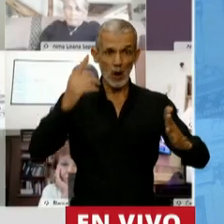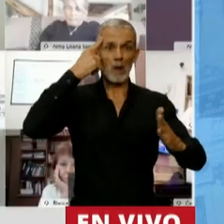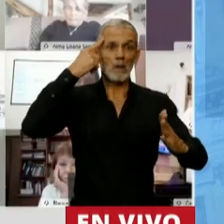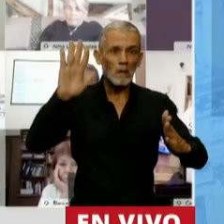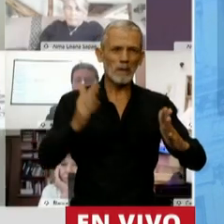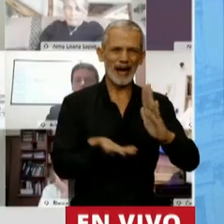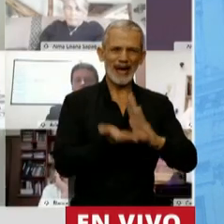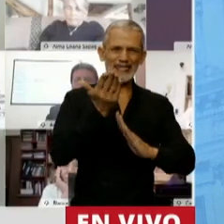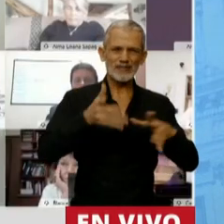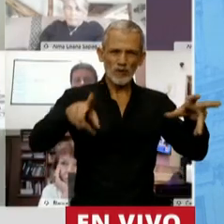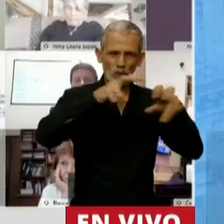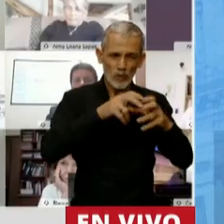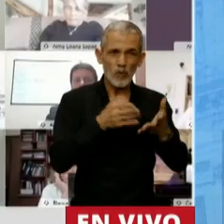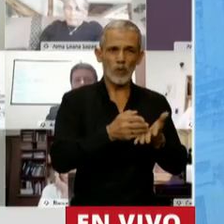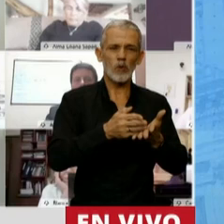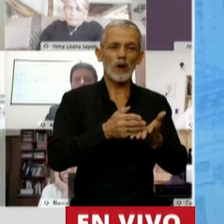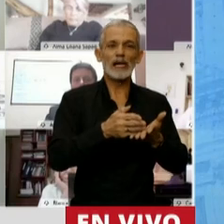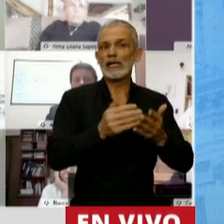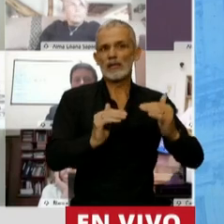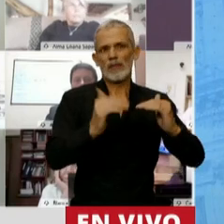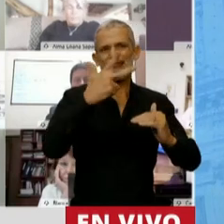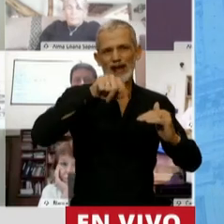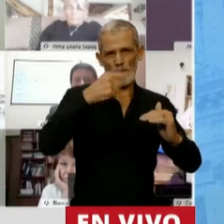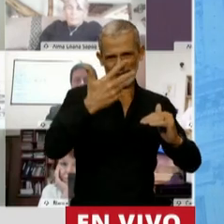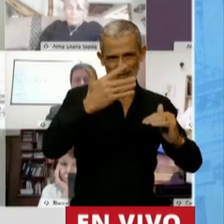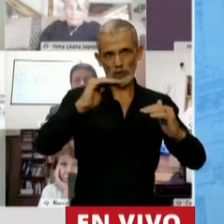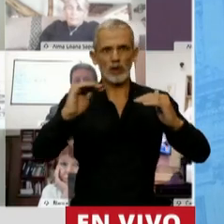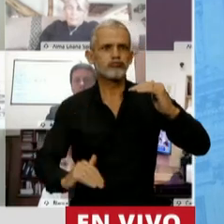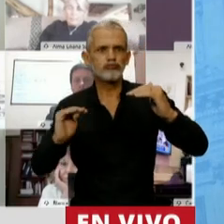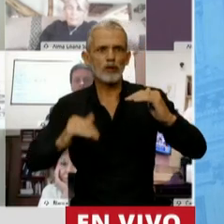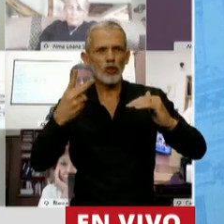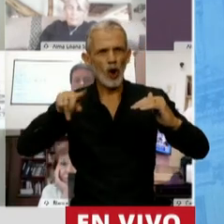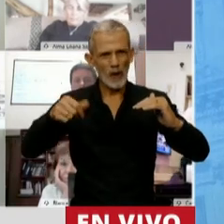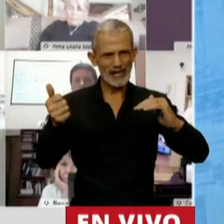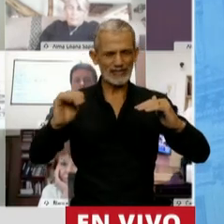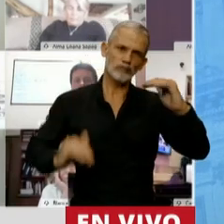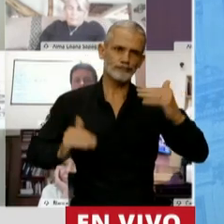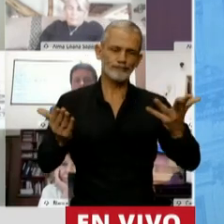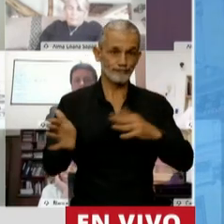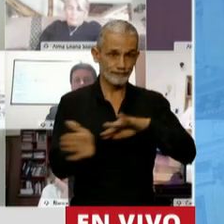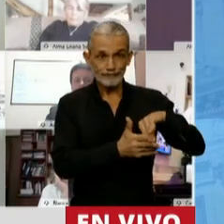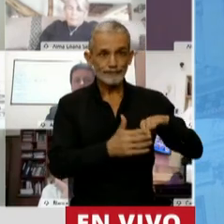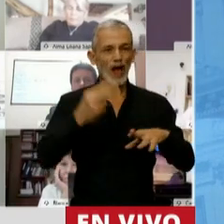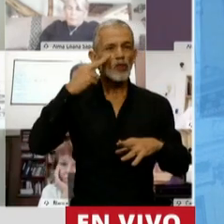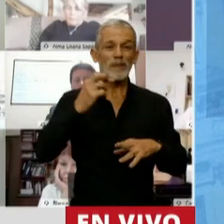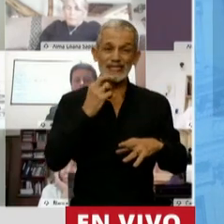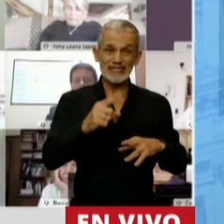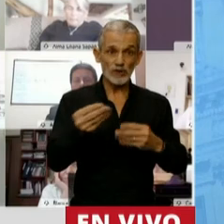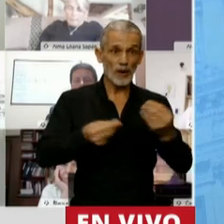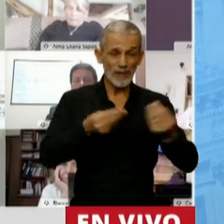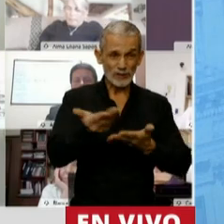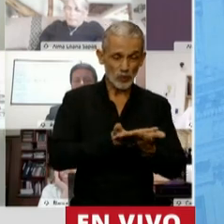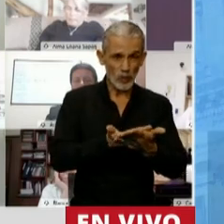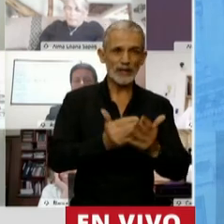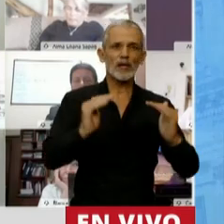crecimiento del PBI del 3,5, cayó, como dije, el 2,6, y en el presupuesto del 2019 preveían una